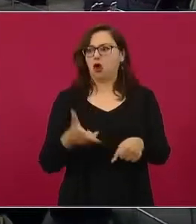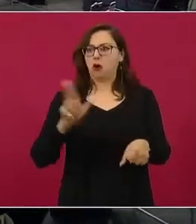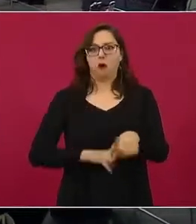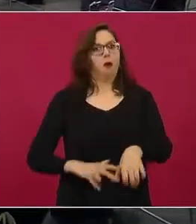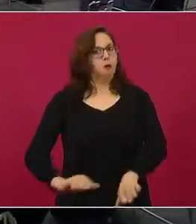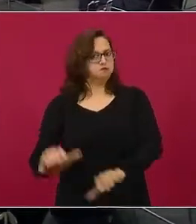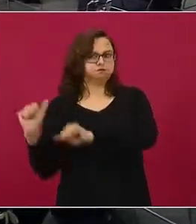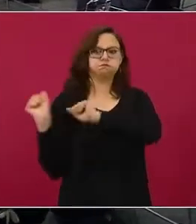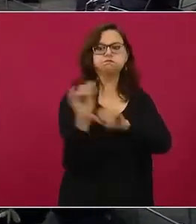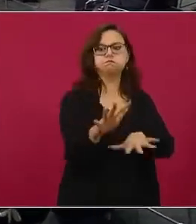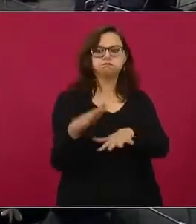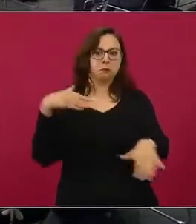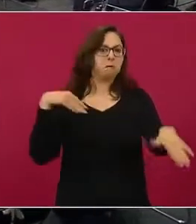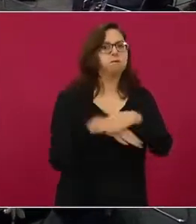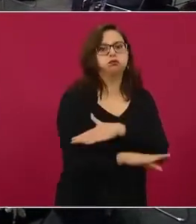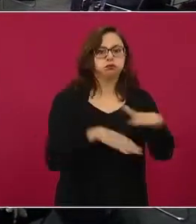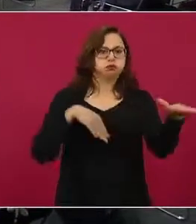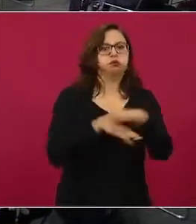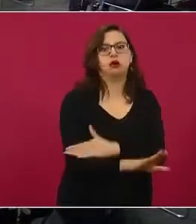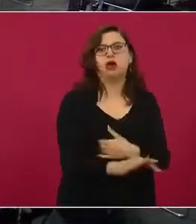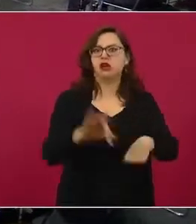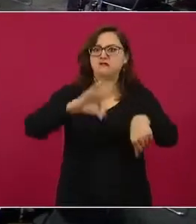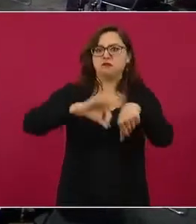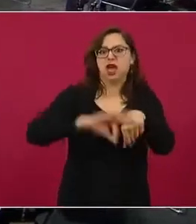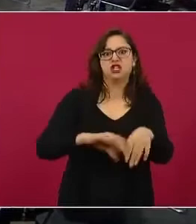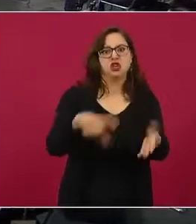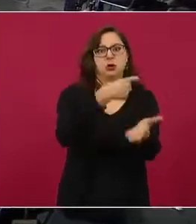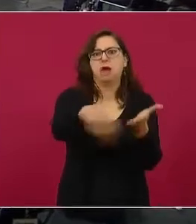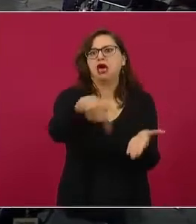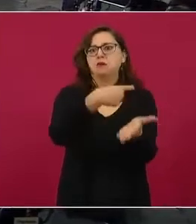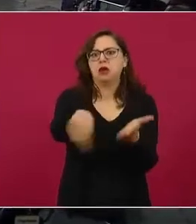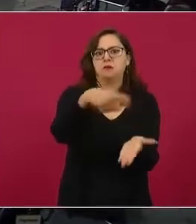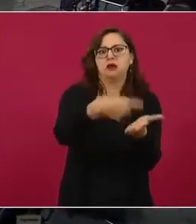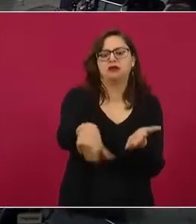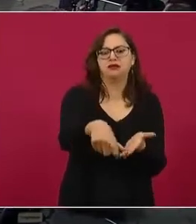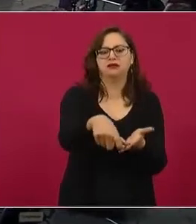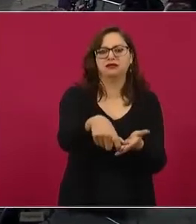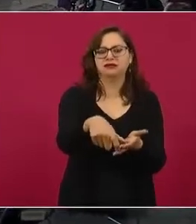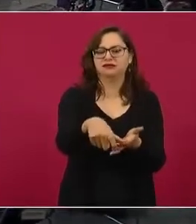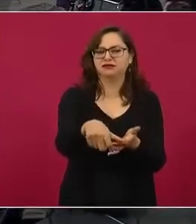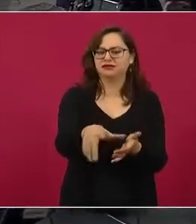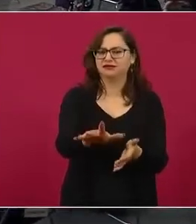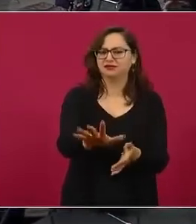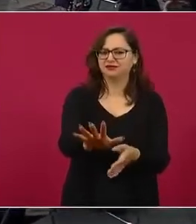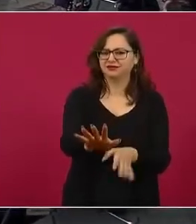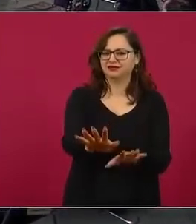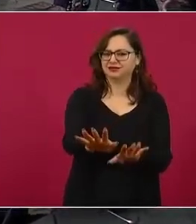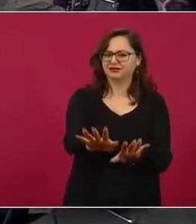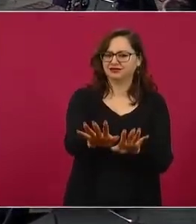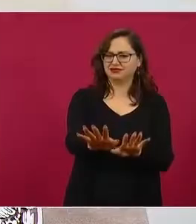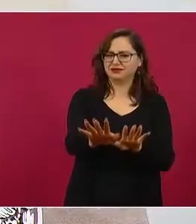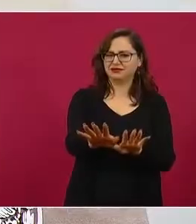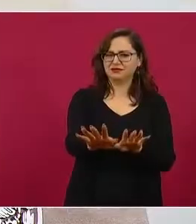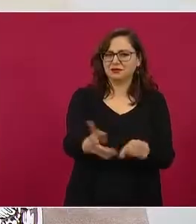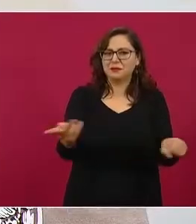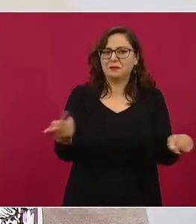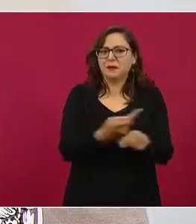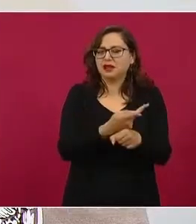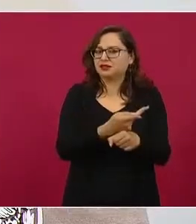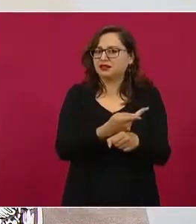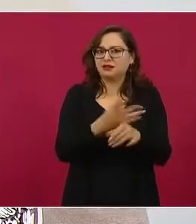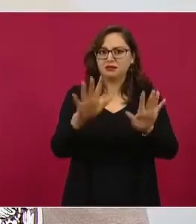las salas de emergencias, si empiezo a ir a las farmacias a comprar productos que no son benéficos, estoy haciendo una acción